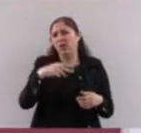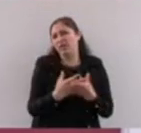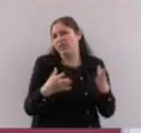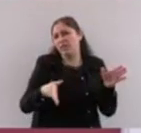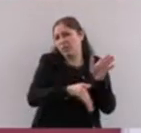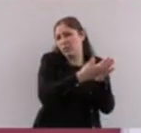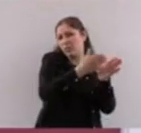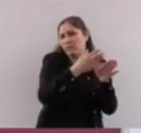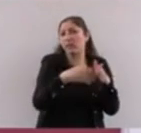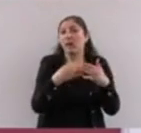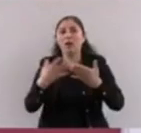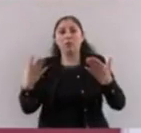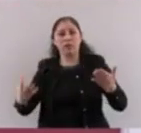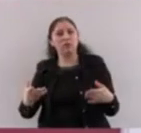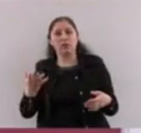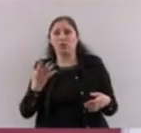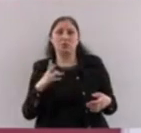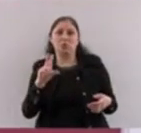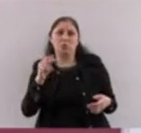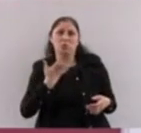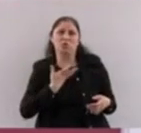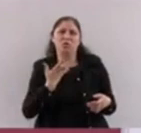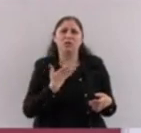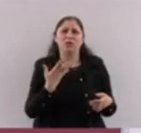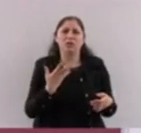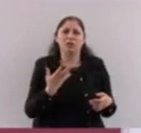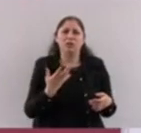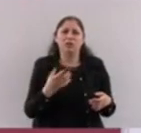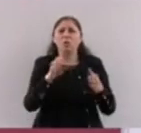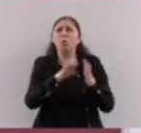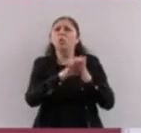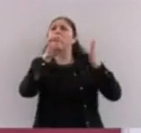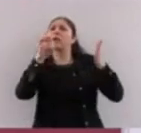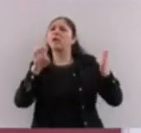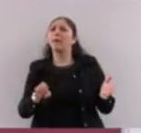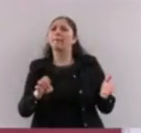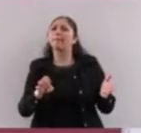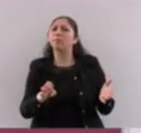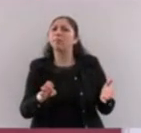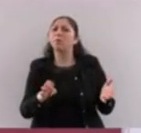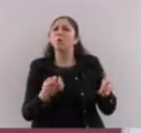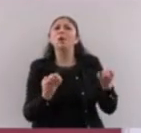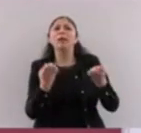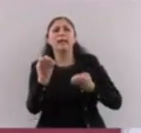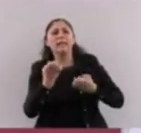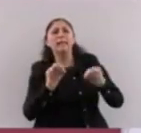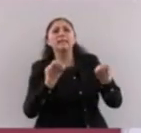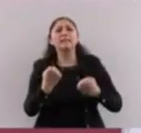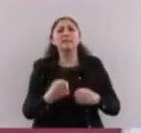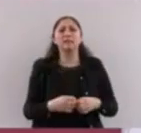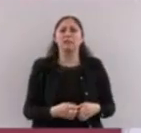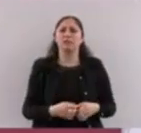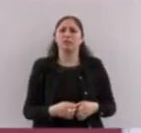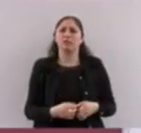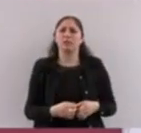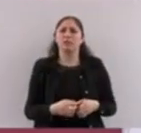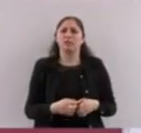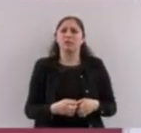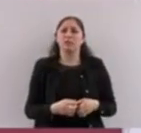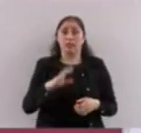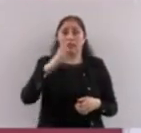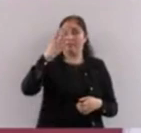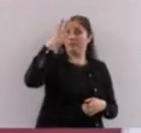vamos a hacer el ejercicio. ¿Cuántos tienen de aquí pensión o jubilación del Issste o del IMSS?